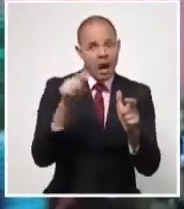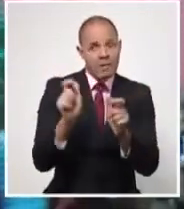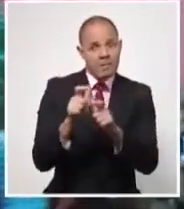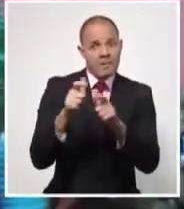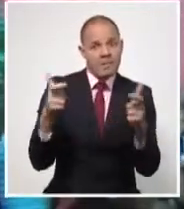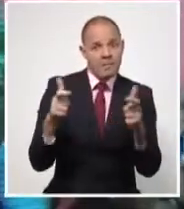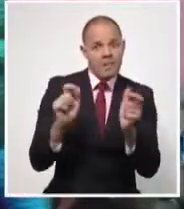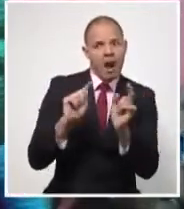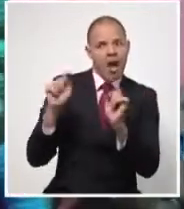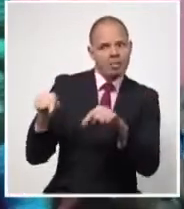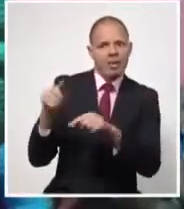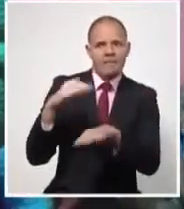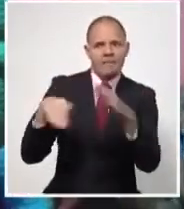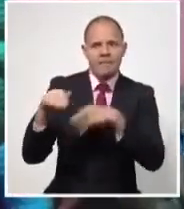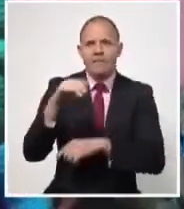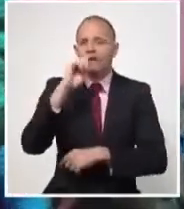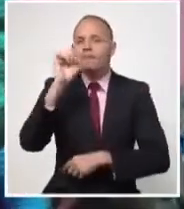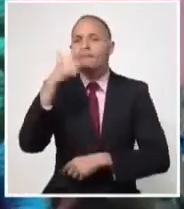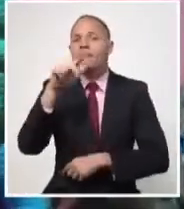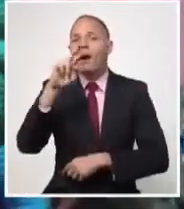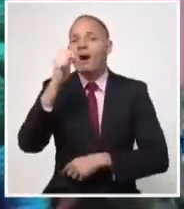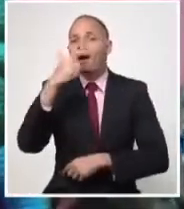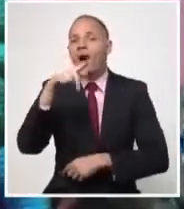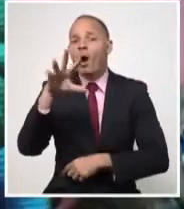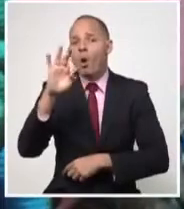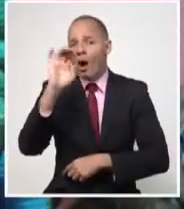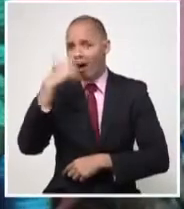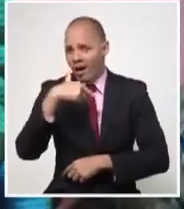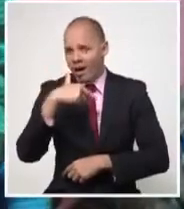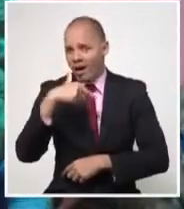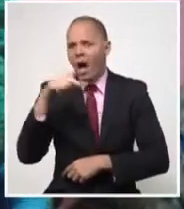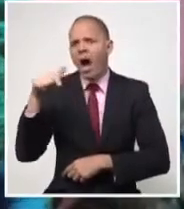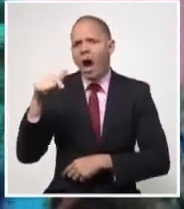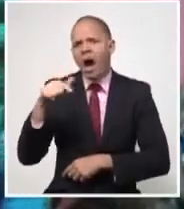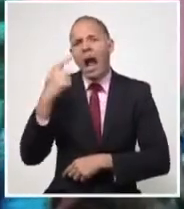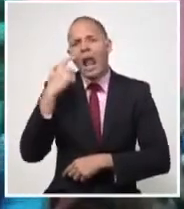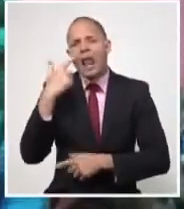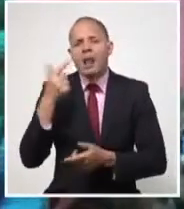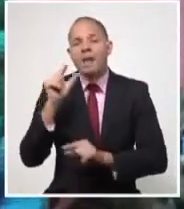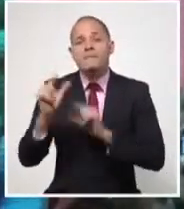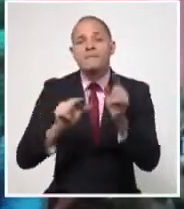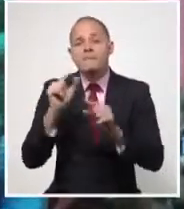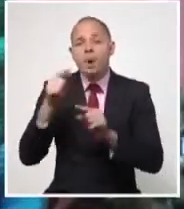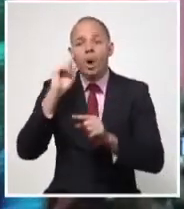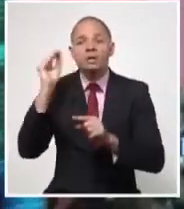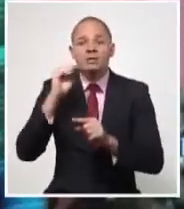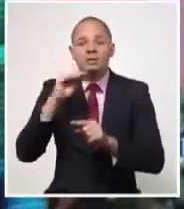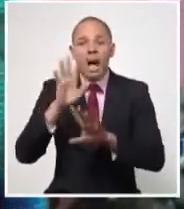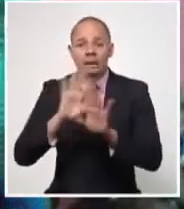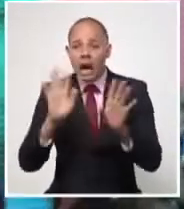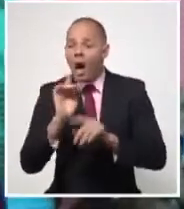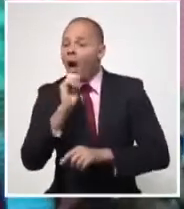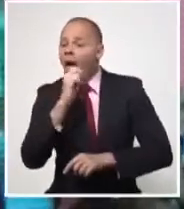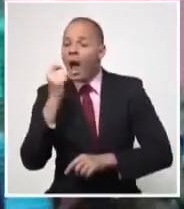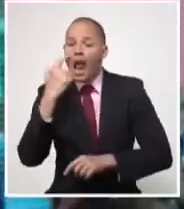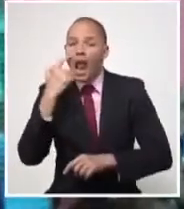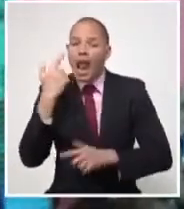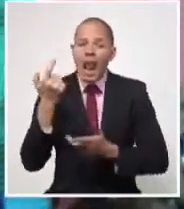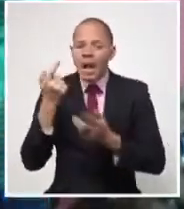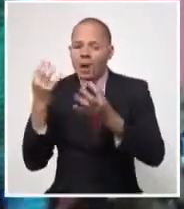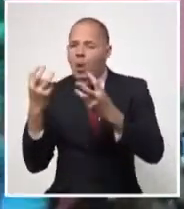Baracoa, aunque también quedan pocos sospechosos ya de Baracoa por recibir resultados. Ahí se mantiene la cuarentena,